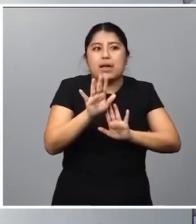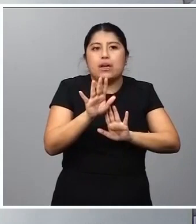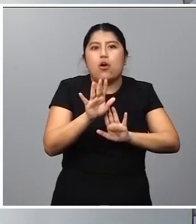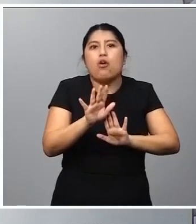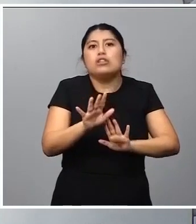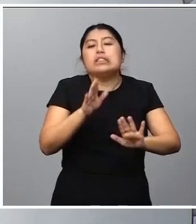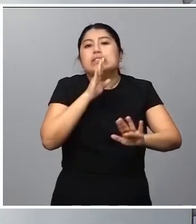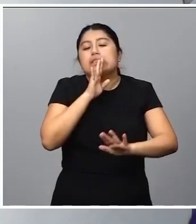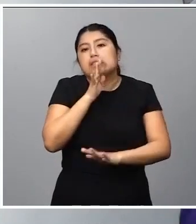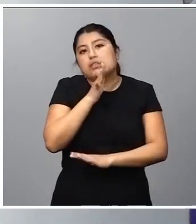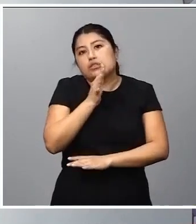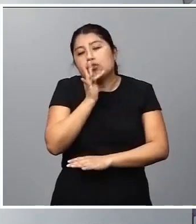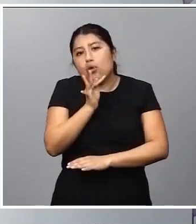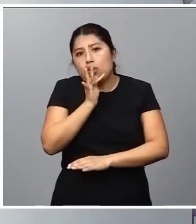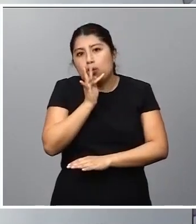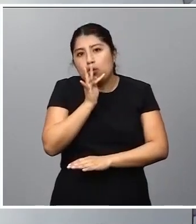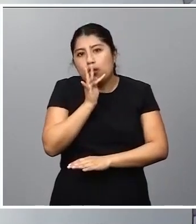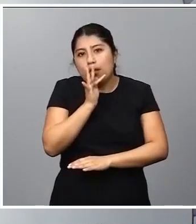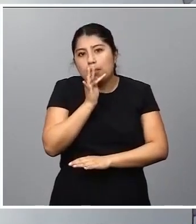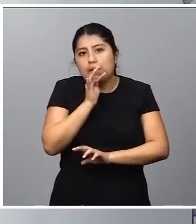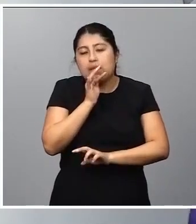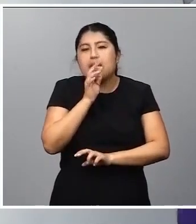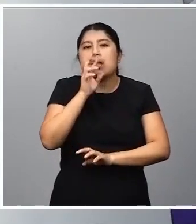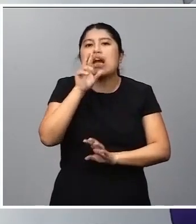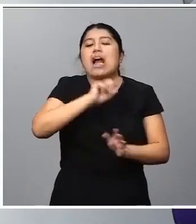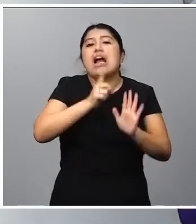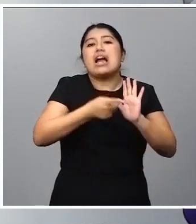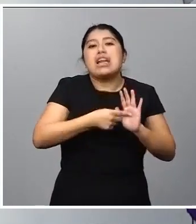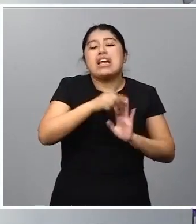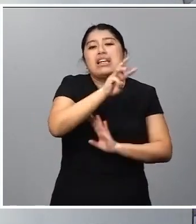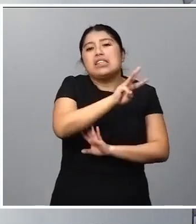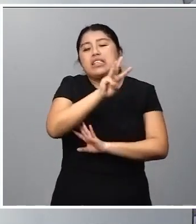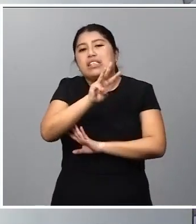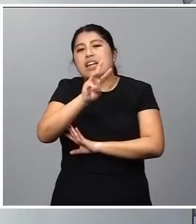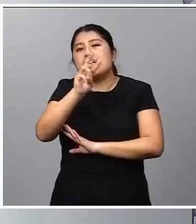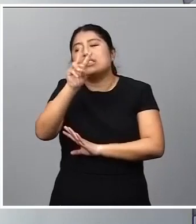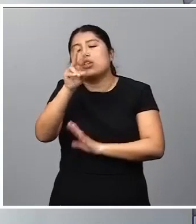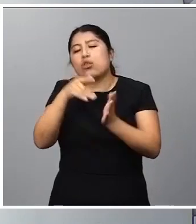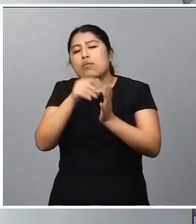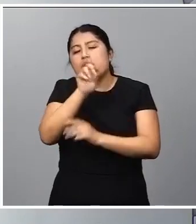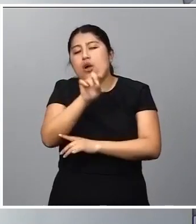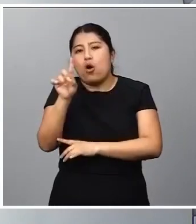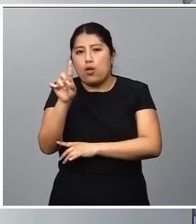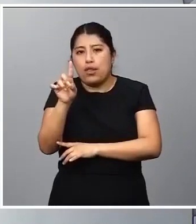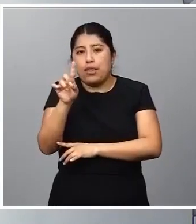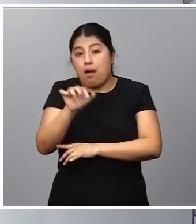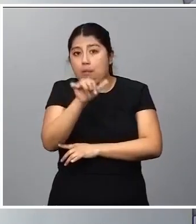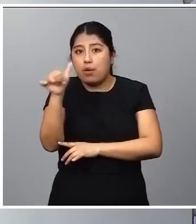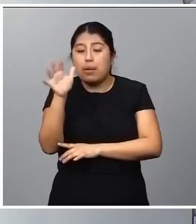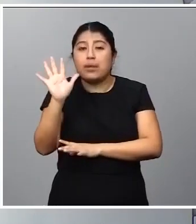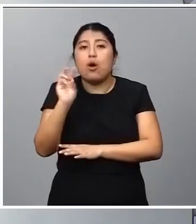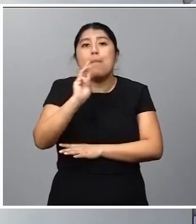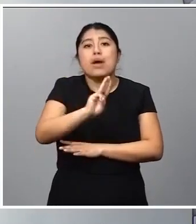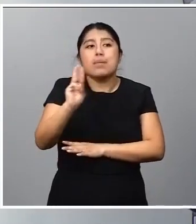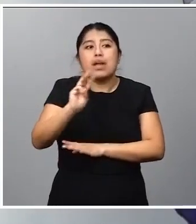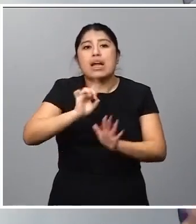muchas de estas reformas llevan pendiente desde la ley 33-2011, que se aprobó en el 2011 y que, bueno, pues que el Partido Popular,